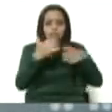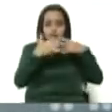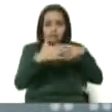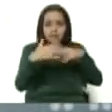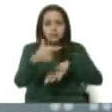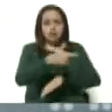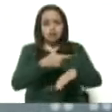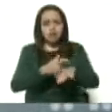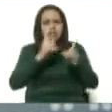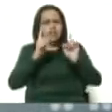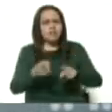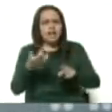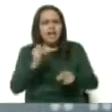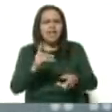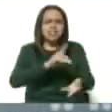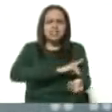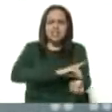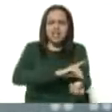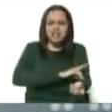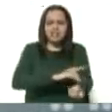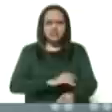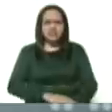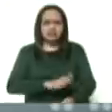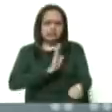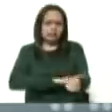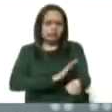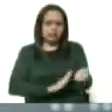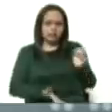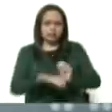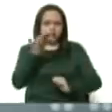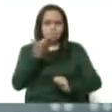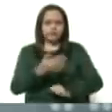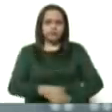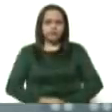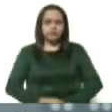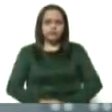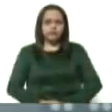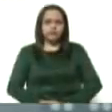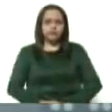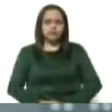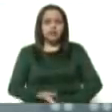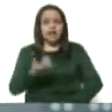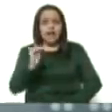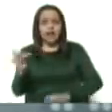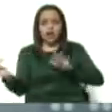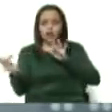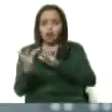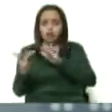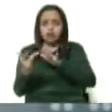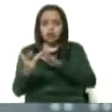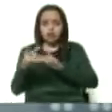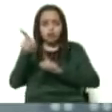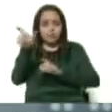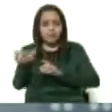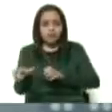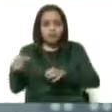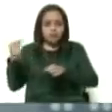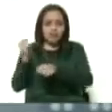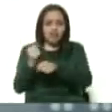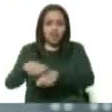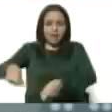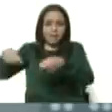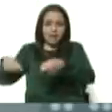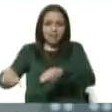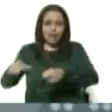también con antecedentes de diabetes y hipertensión arterial. había tenido contacto con comerciantes del mercado de las pulgas en el